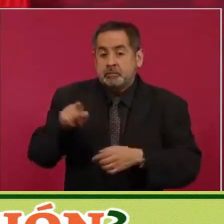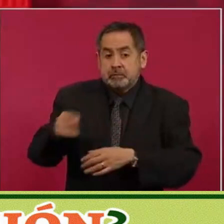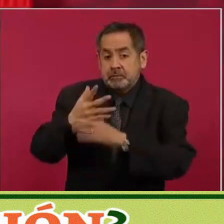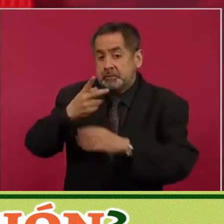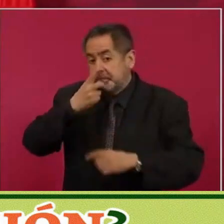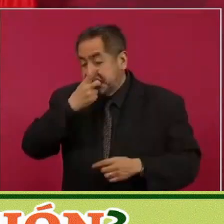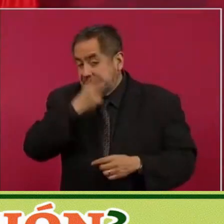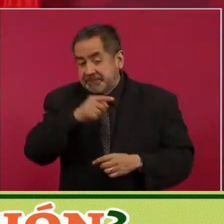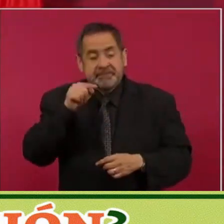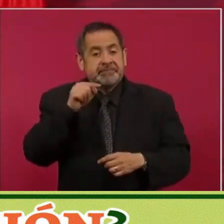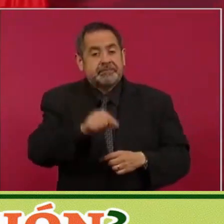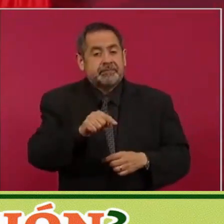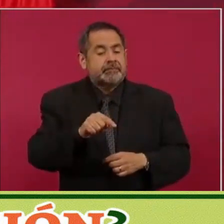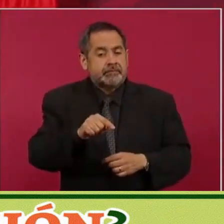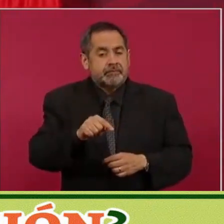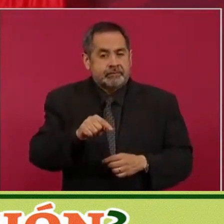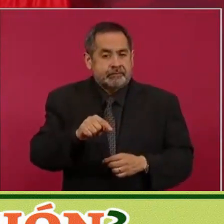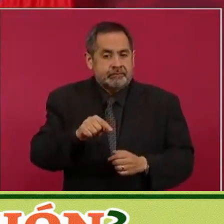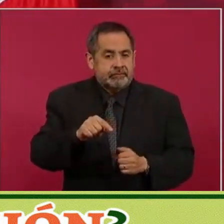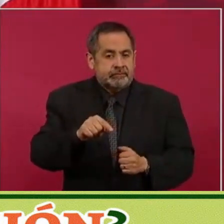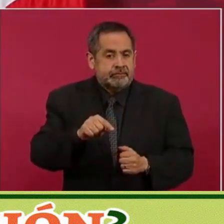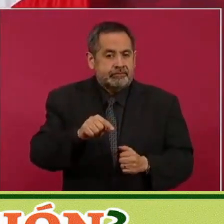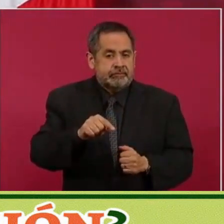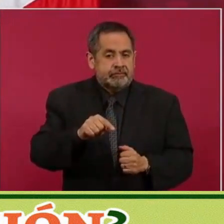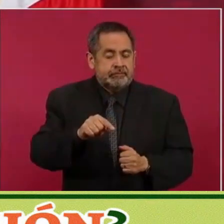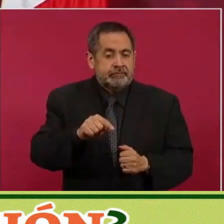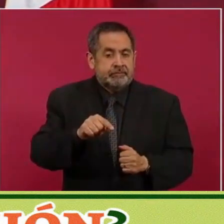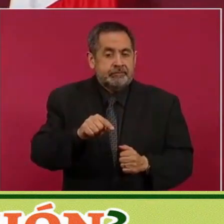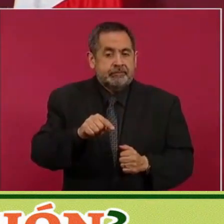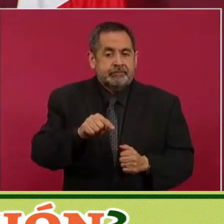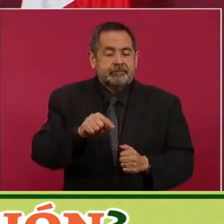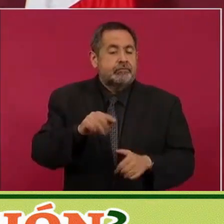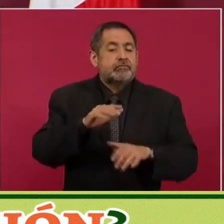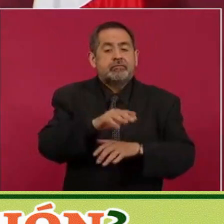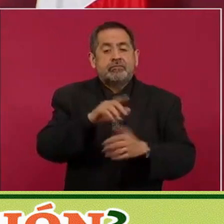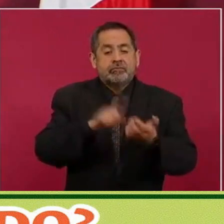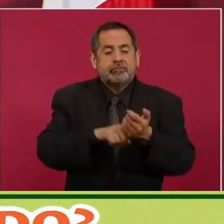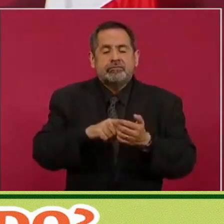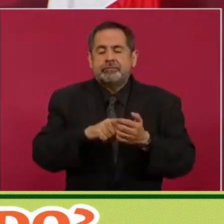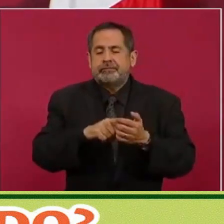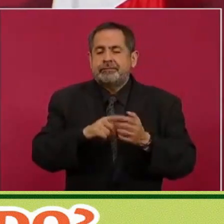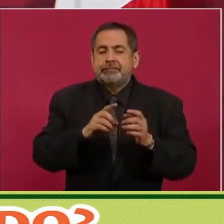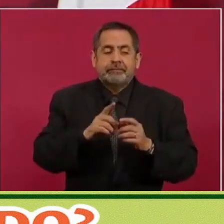de un asunto o de un caso